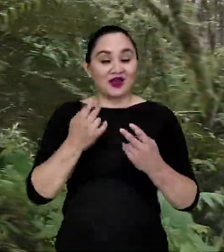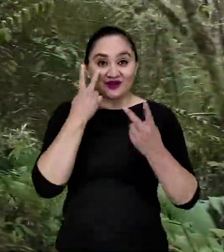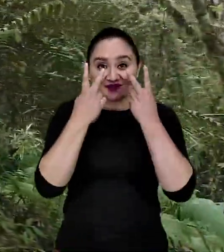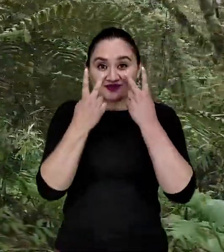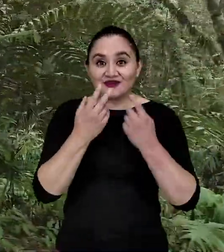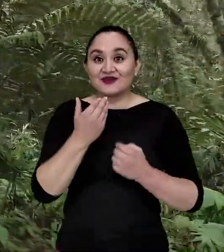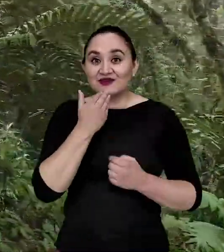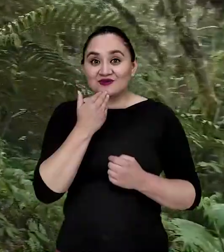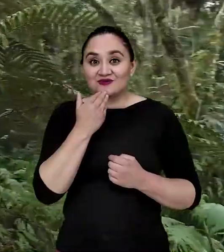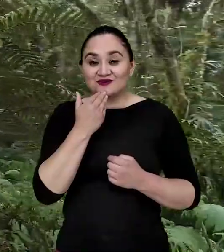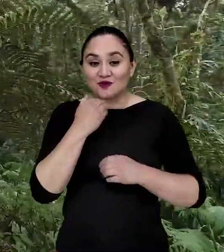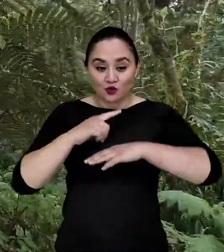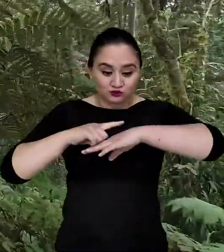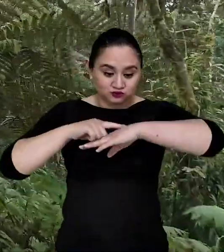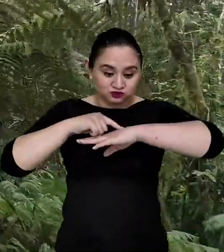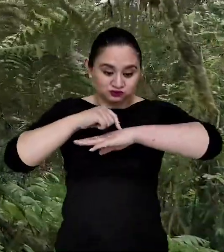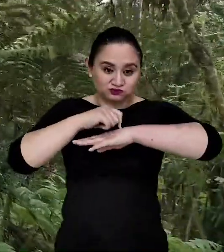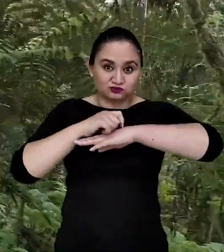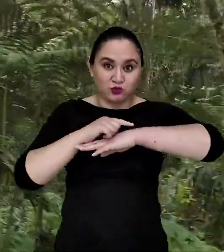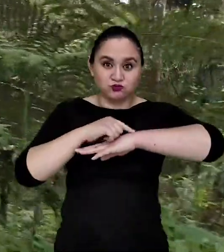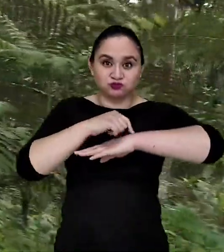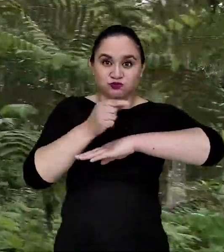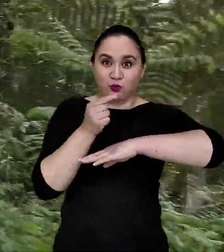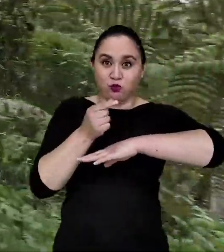Acabo de ver una oruga.